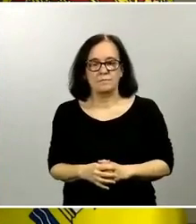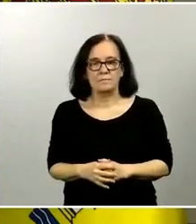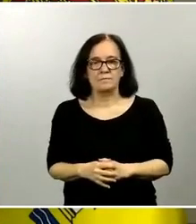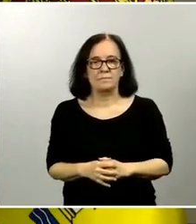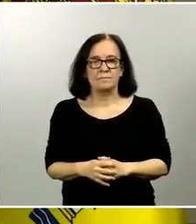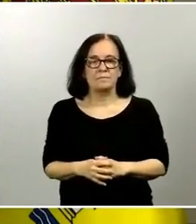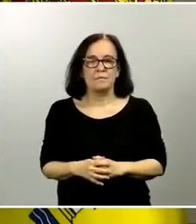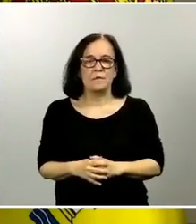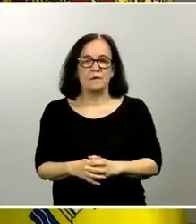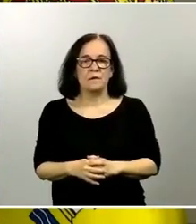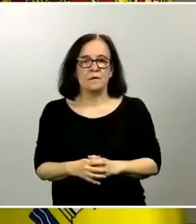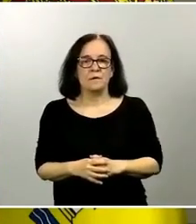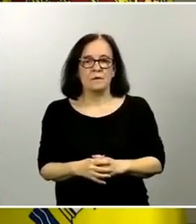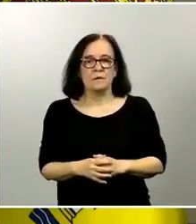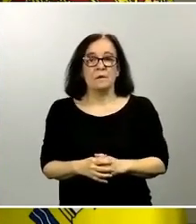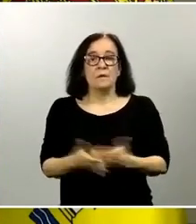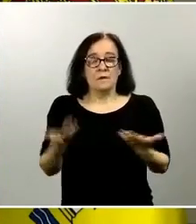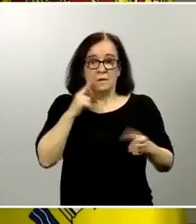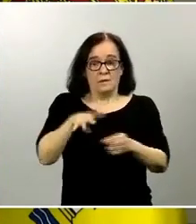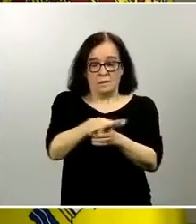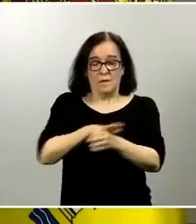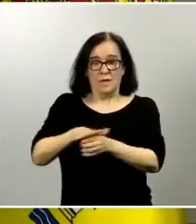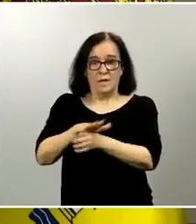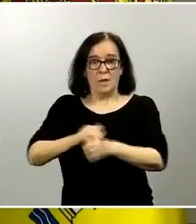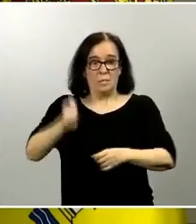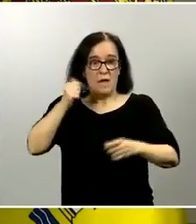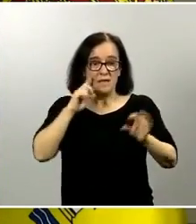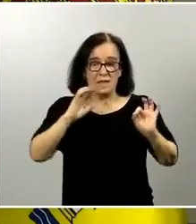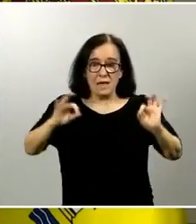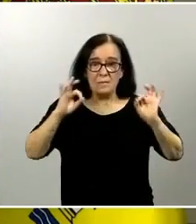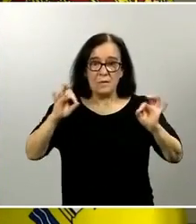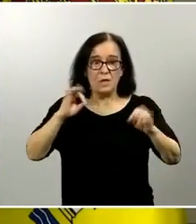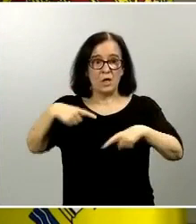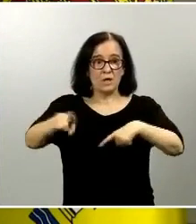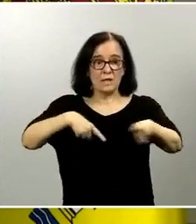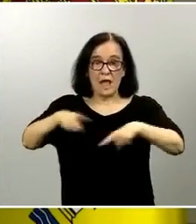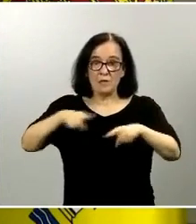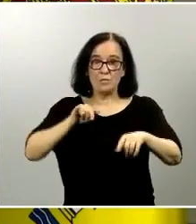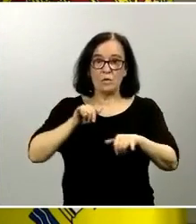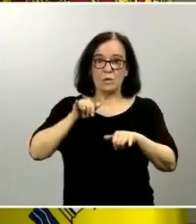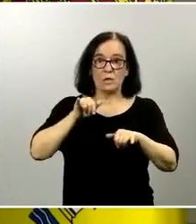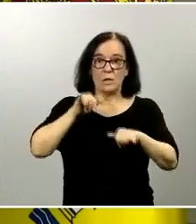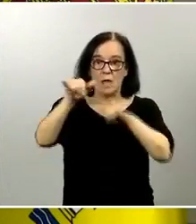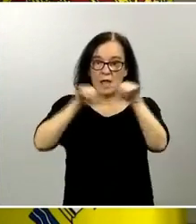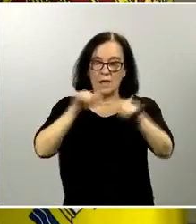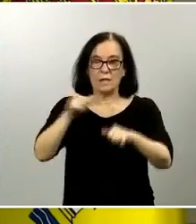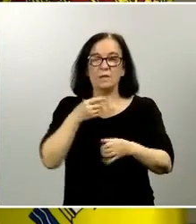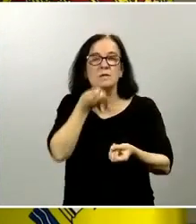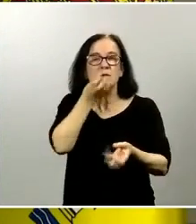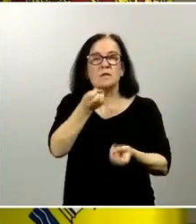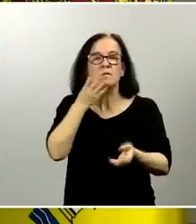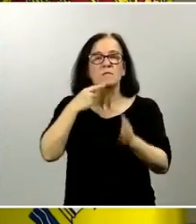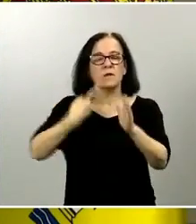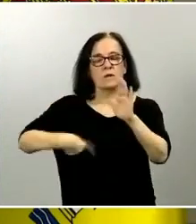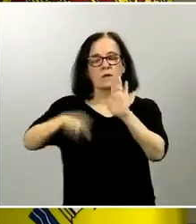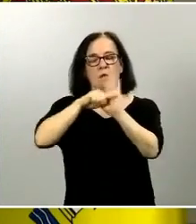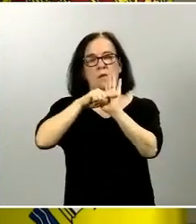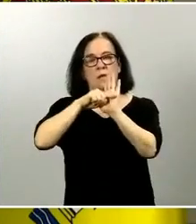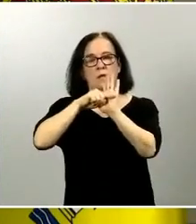y en el ámbito ya más específicamente del transporte aéreo también informar de una medida que se ha tomado